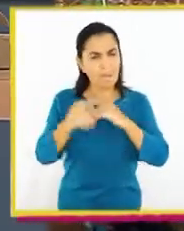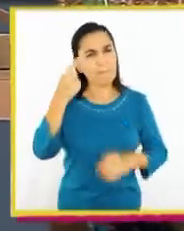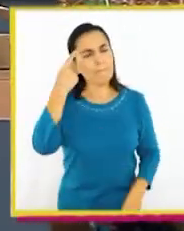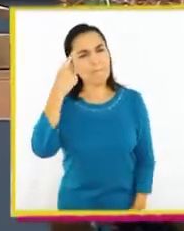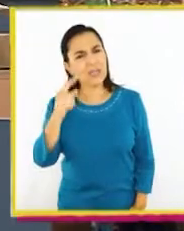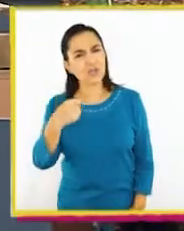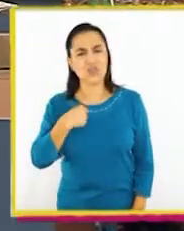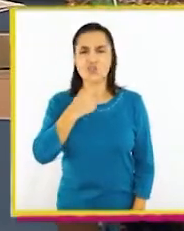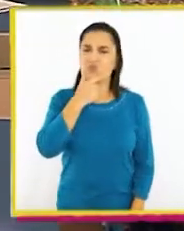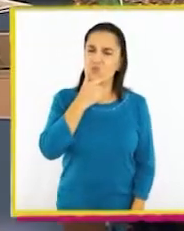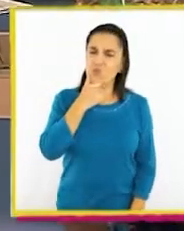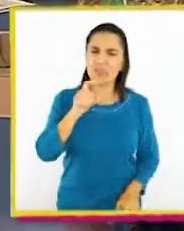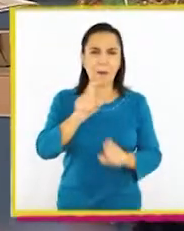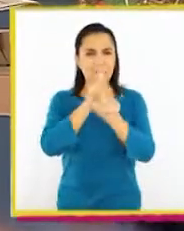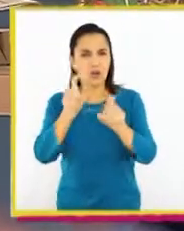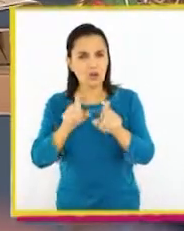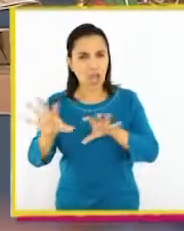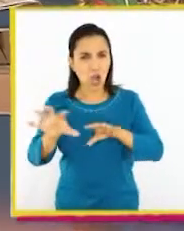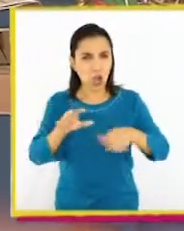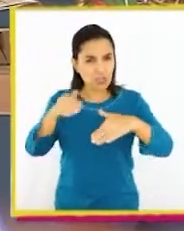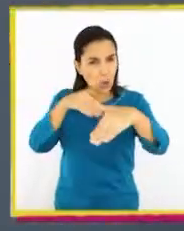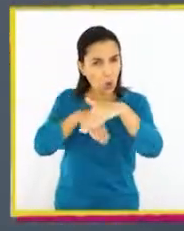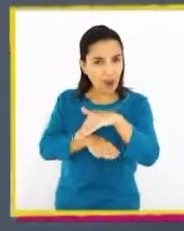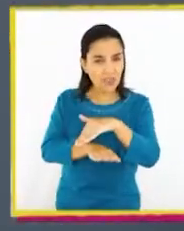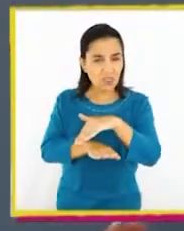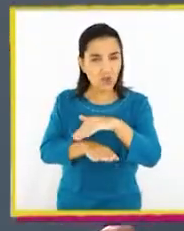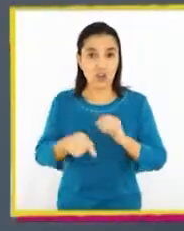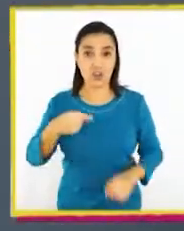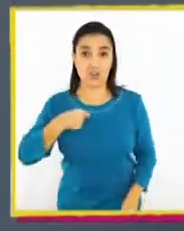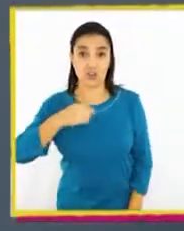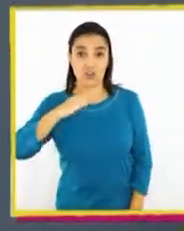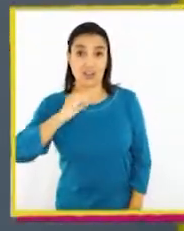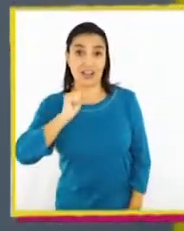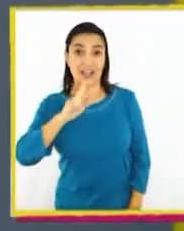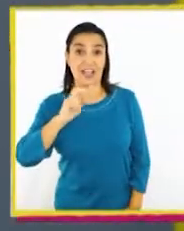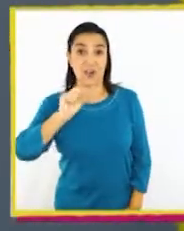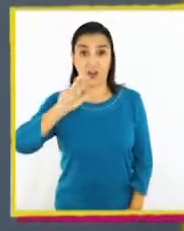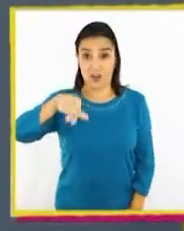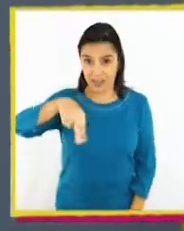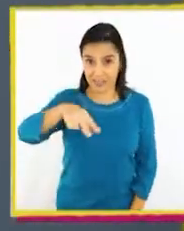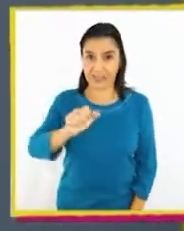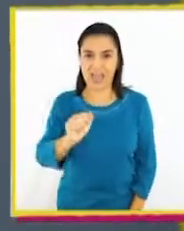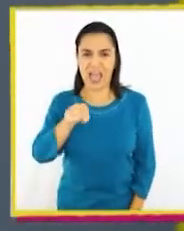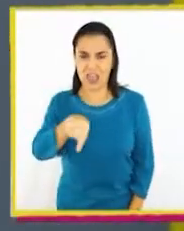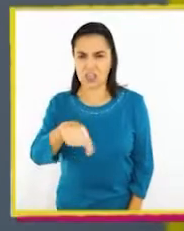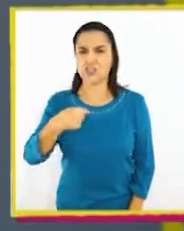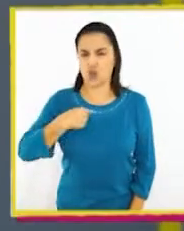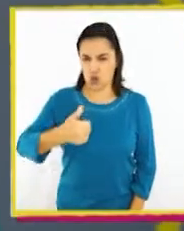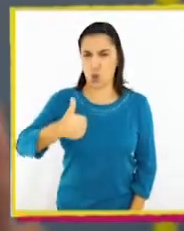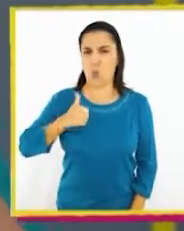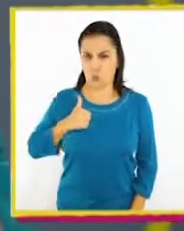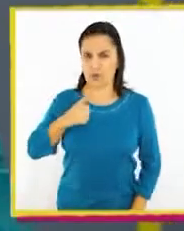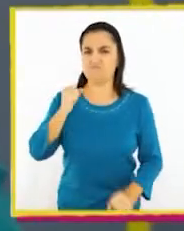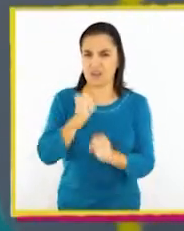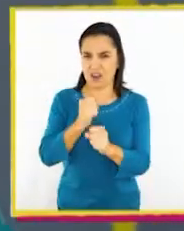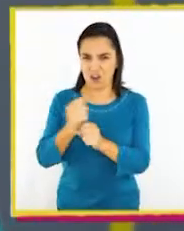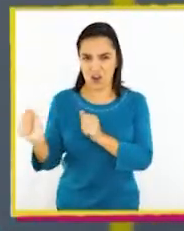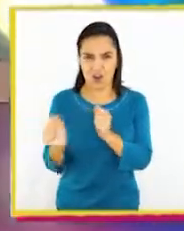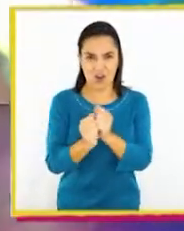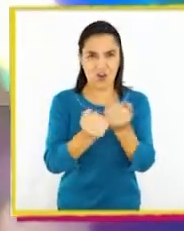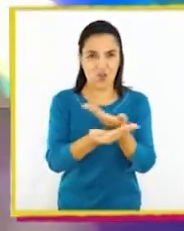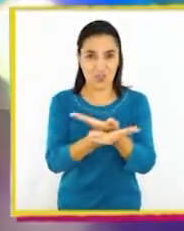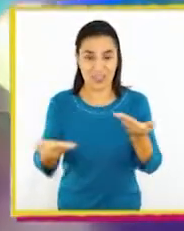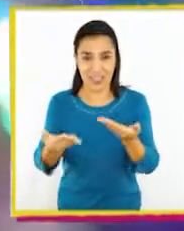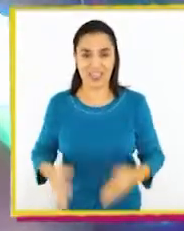algunas preguntas y dudas sobre los elementos que guardo. Soy Carolina y estoy lista para cumplir esta misión junto a ustedes.